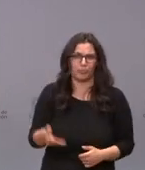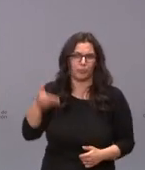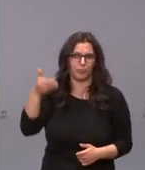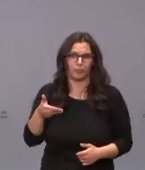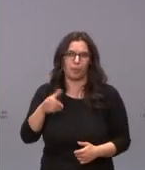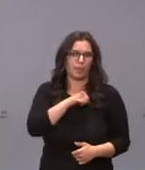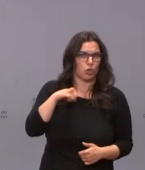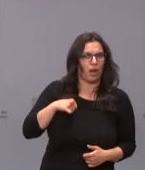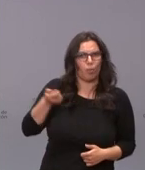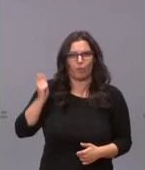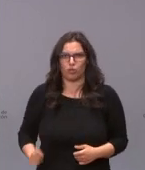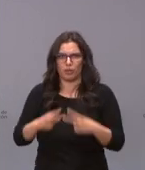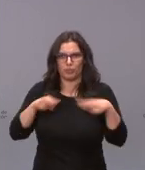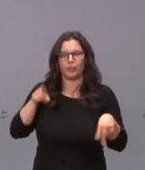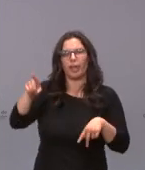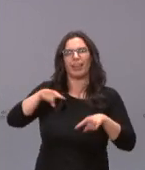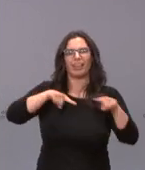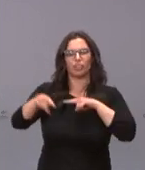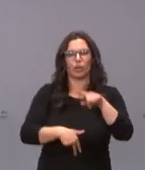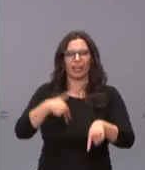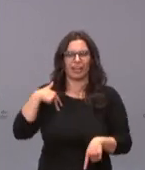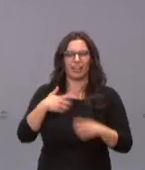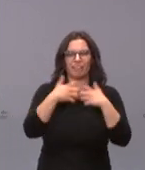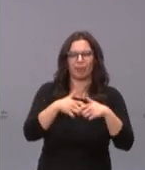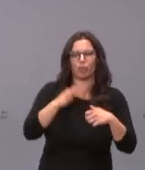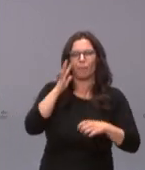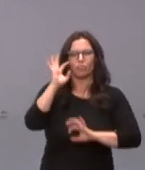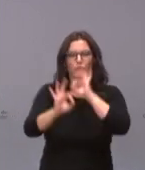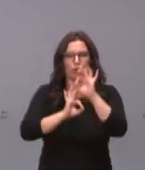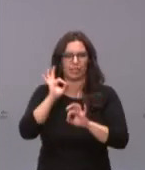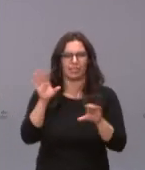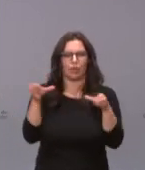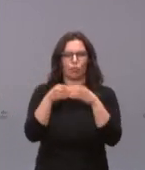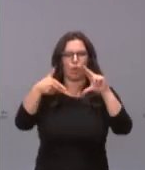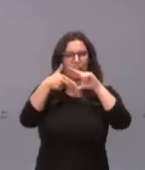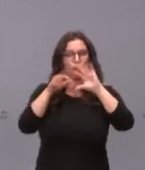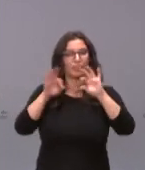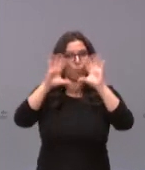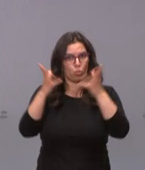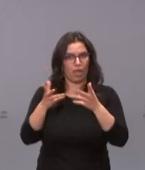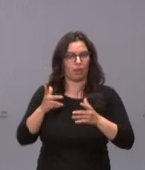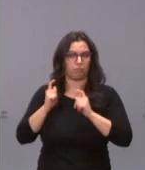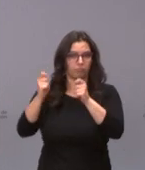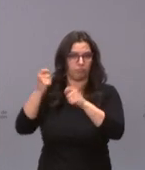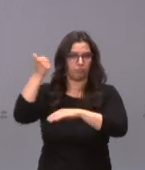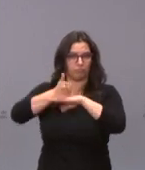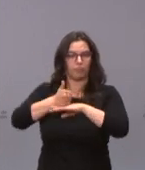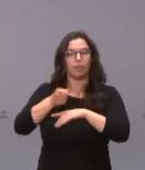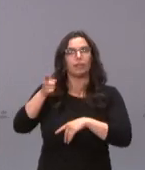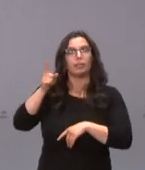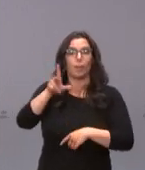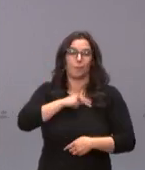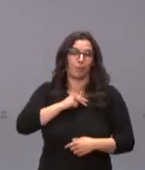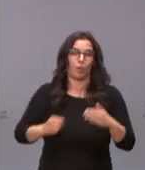del actual director general de Fabricación y Logística del Grupo Renault a nivel mundial y, por ello, con el máximo galardón que